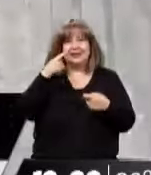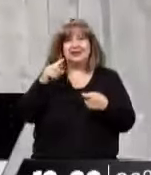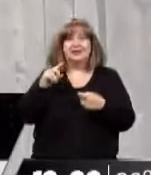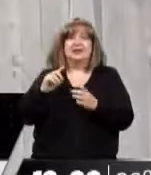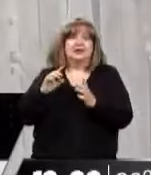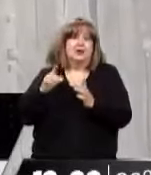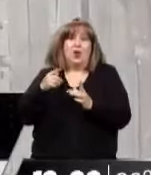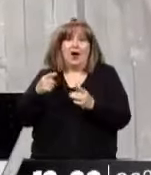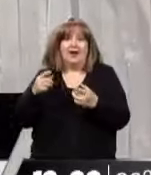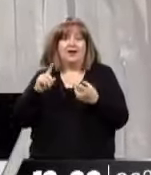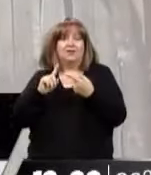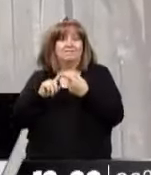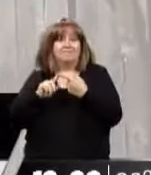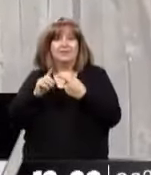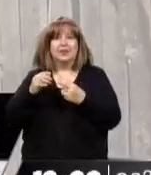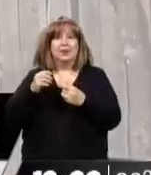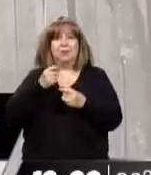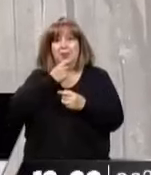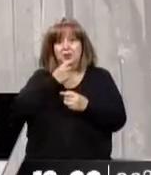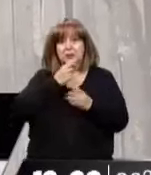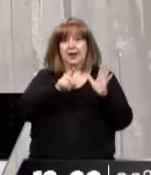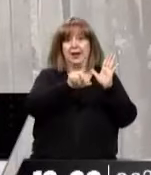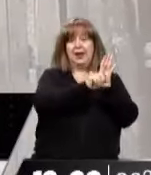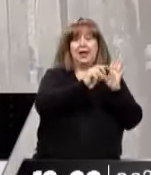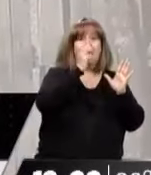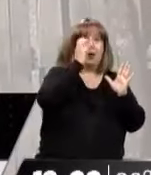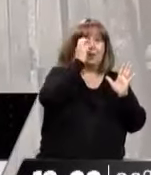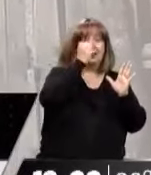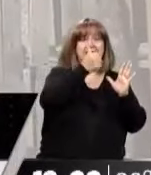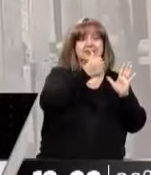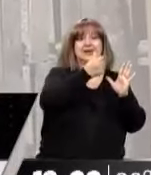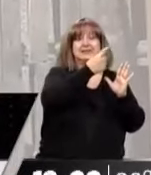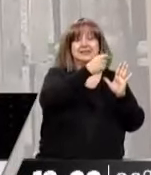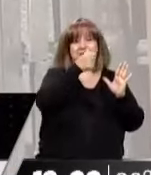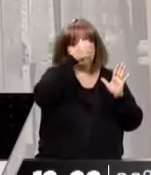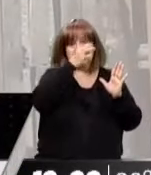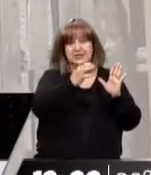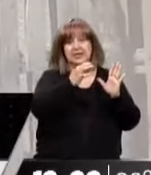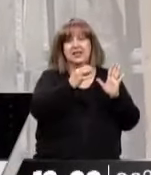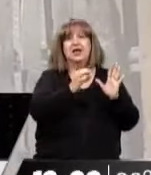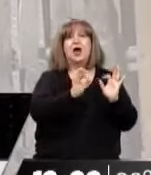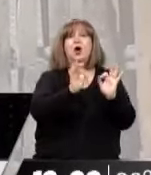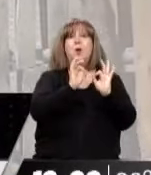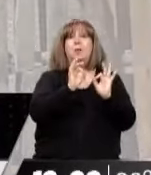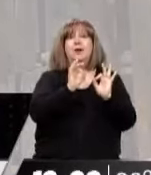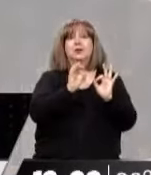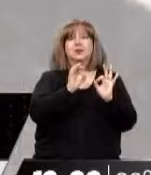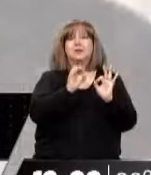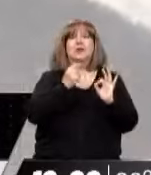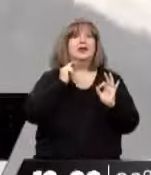solo dice, desde la entrada en vigencia de la ley 26.160 el instituto culminó 13 relevamientos en la provincia